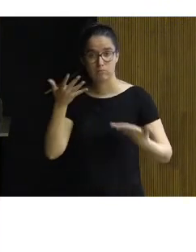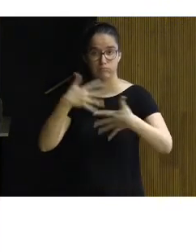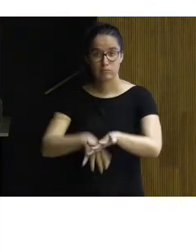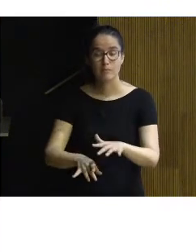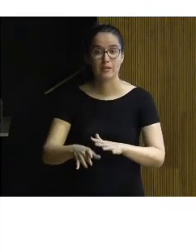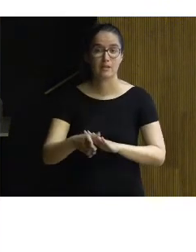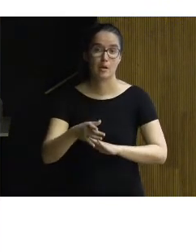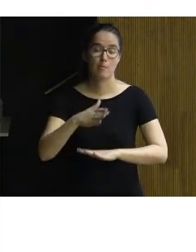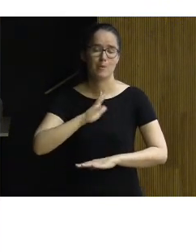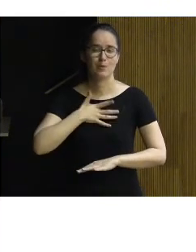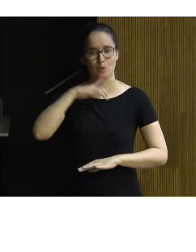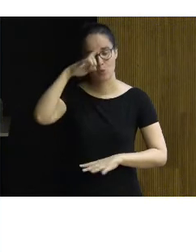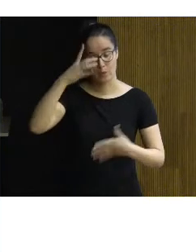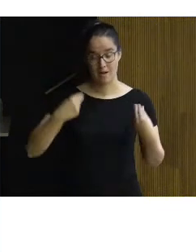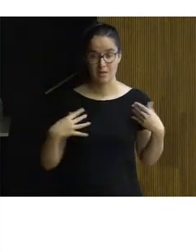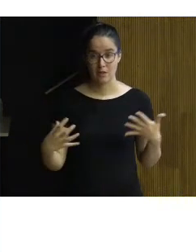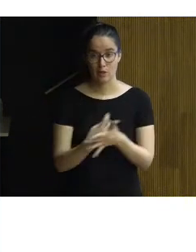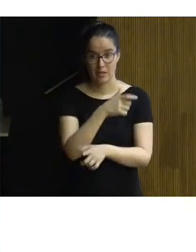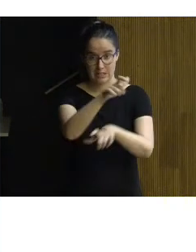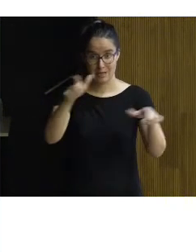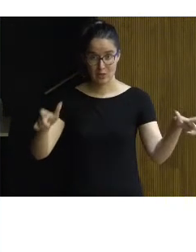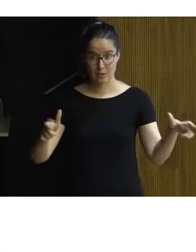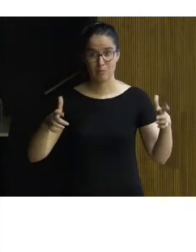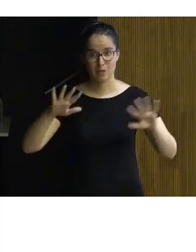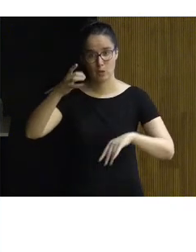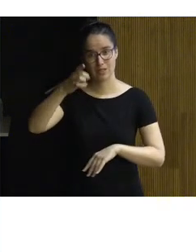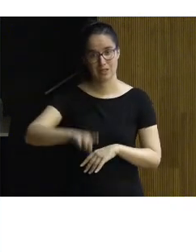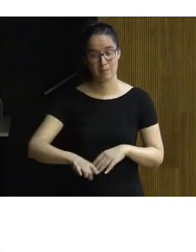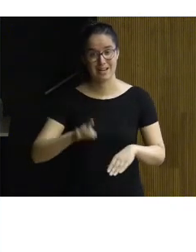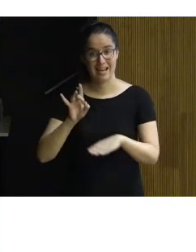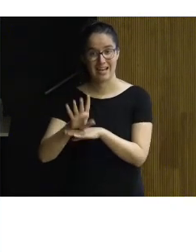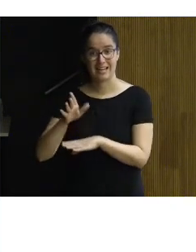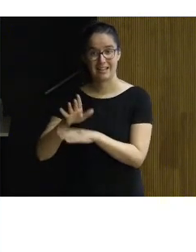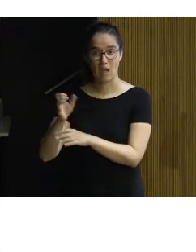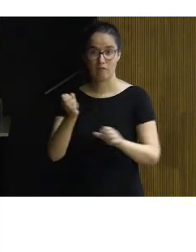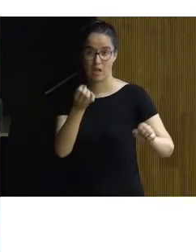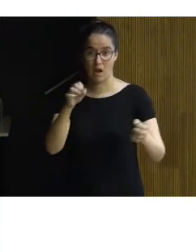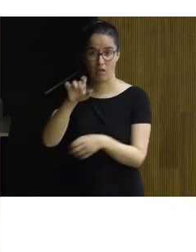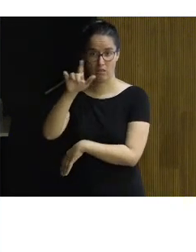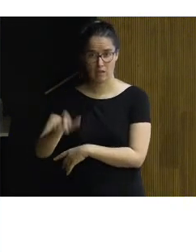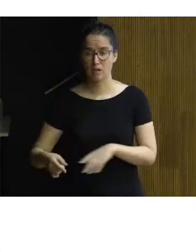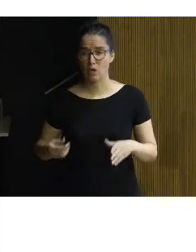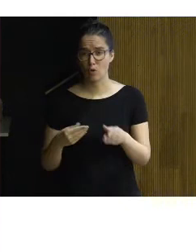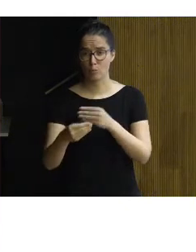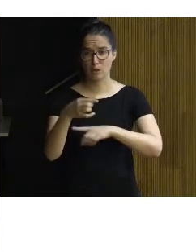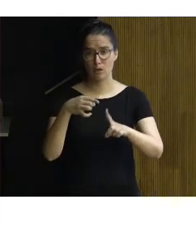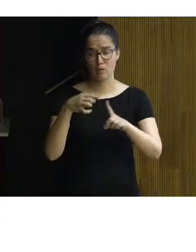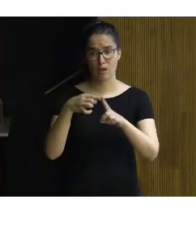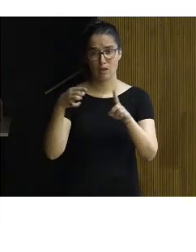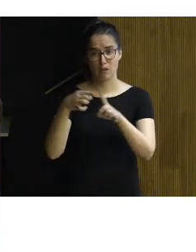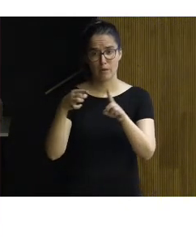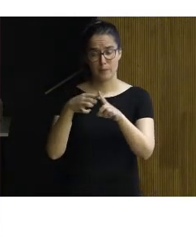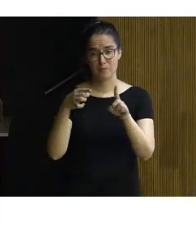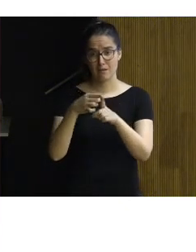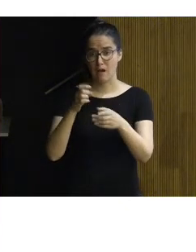patrimonio cultural a la vida de todos los ciudadanos, pero también la Carta de Venecia han sido los documentos de referencia. Bueno, la Carta de Venecia